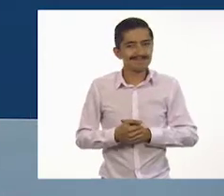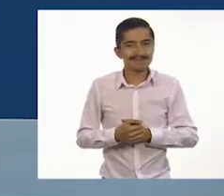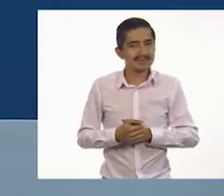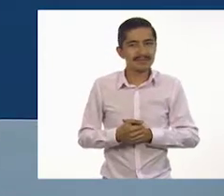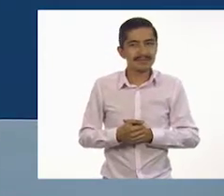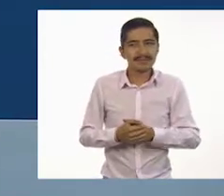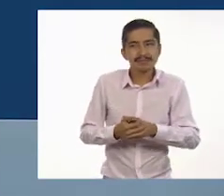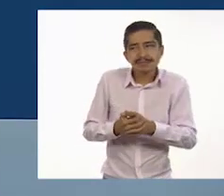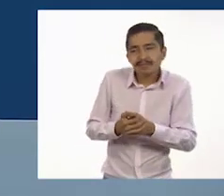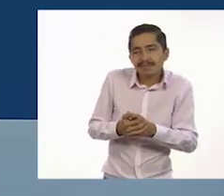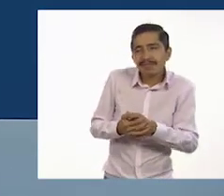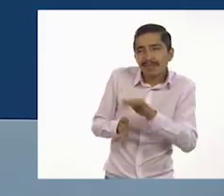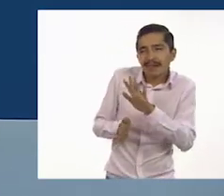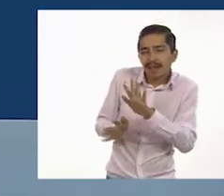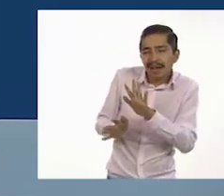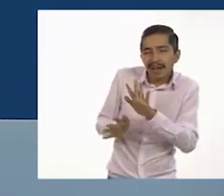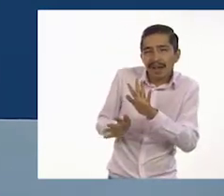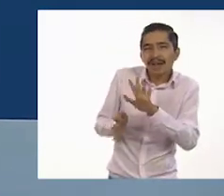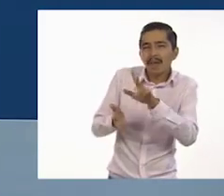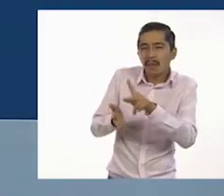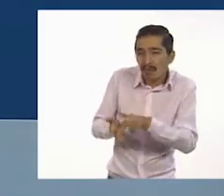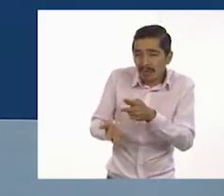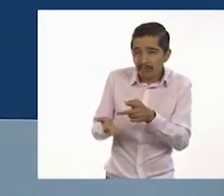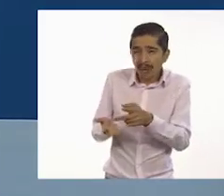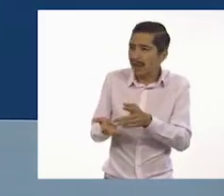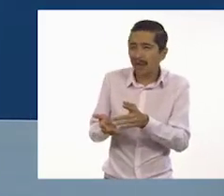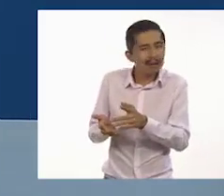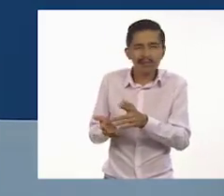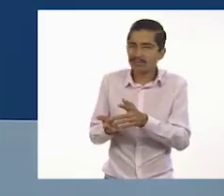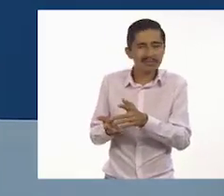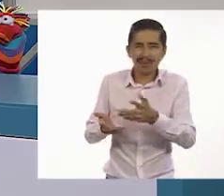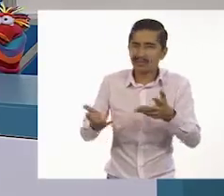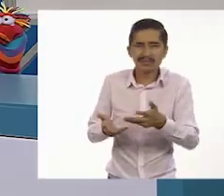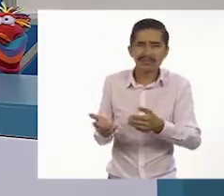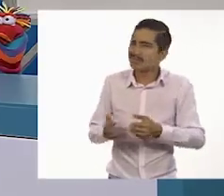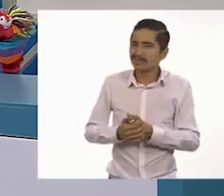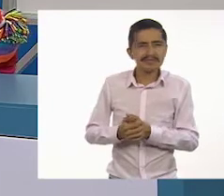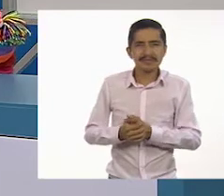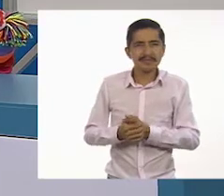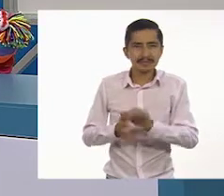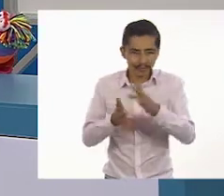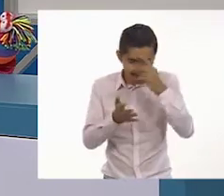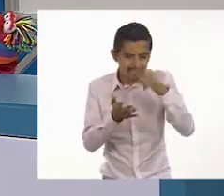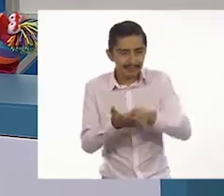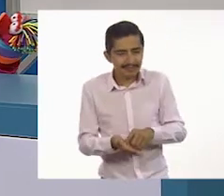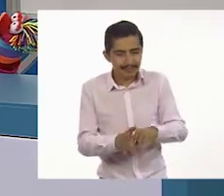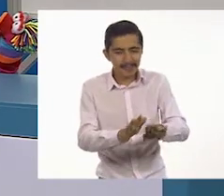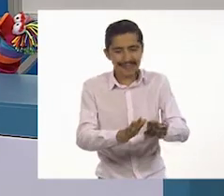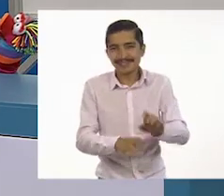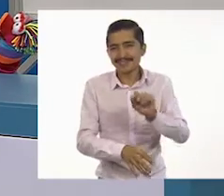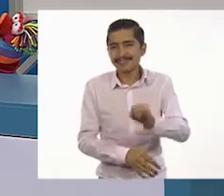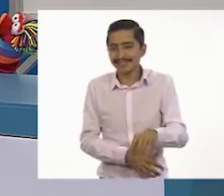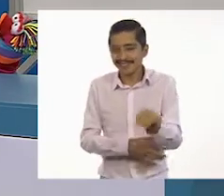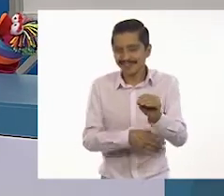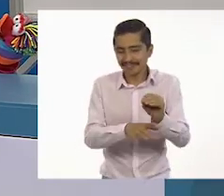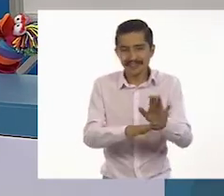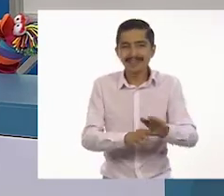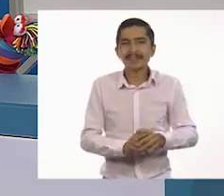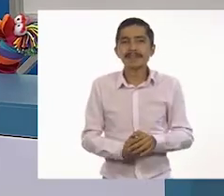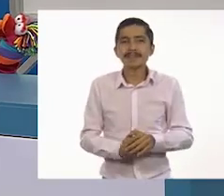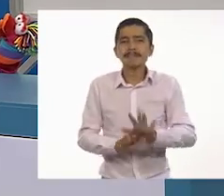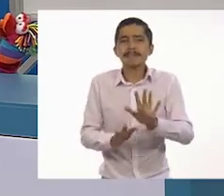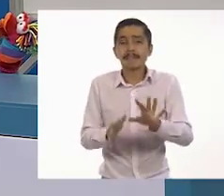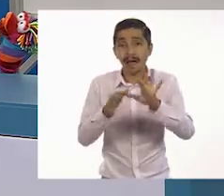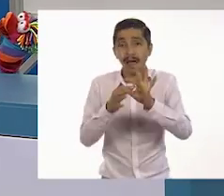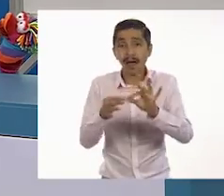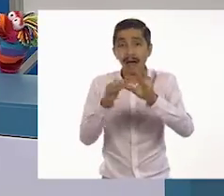Bueno, ya está bien. Ya no lo vuelvo a hacer. Te creeré, Tom. Te creeré. Y a propósito de lo que nos